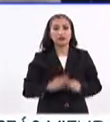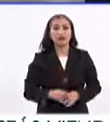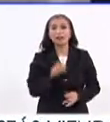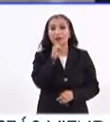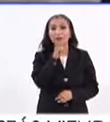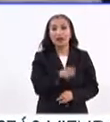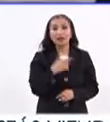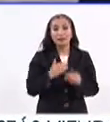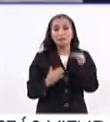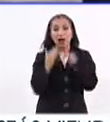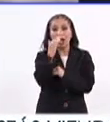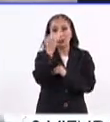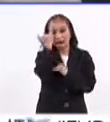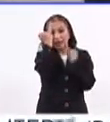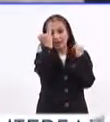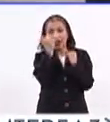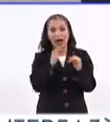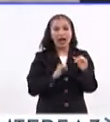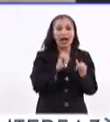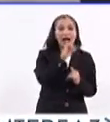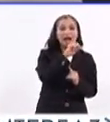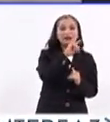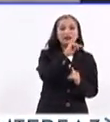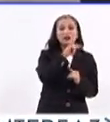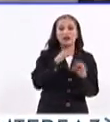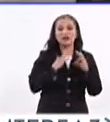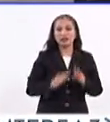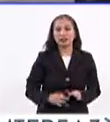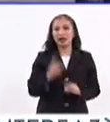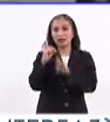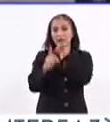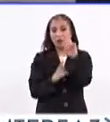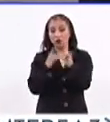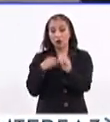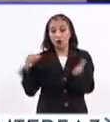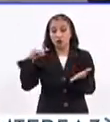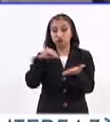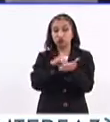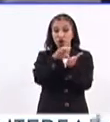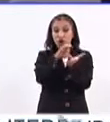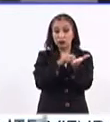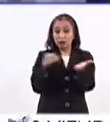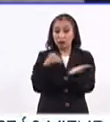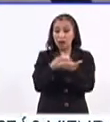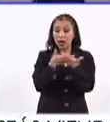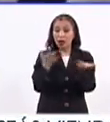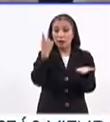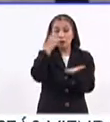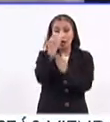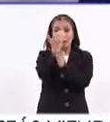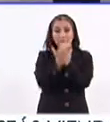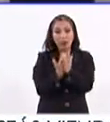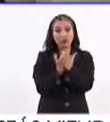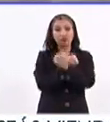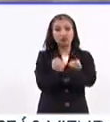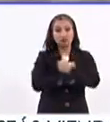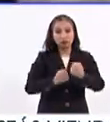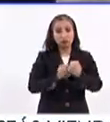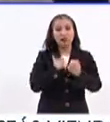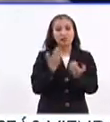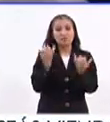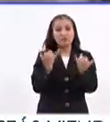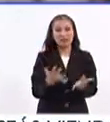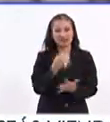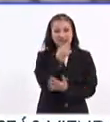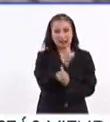Además de elevar los conceptos de activación física y deporte a rango constitucional como una medida para disminuir la obesidad y